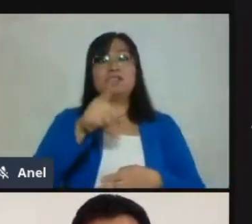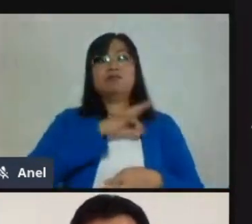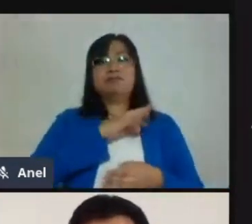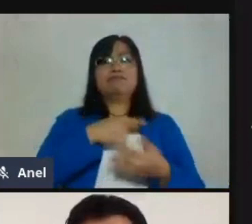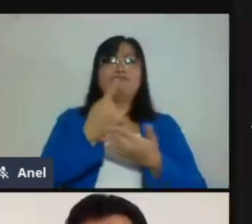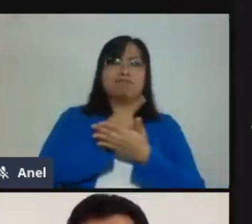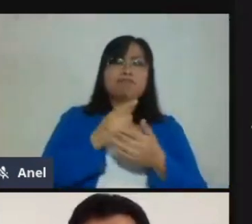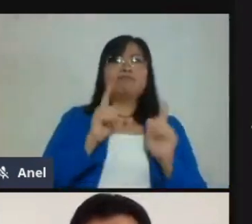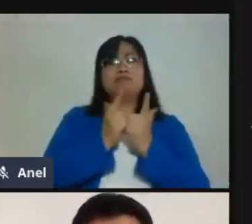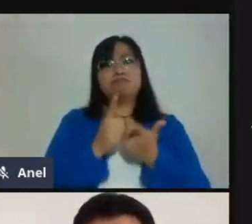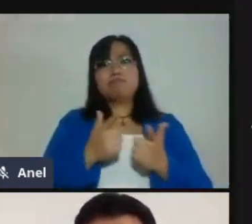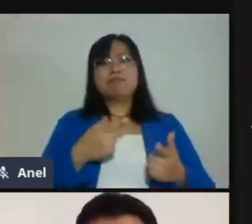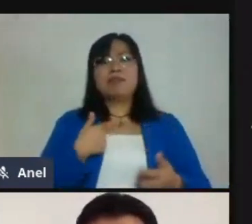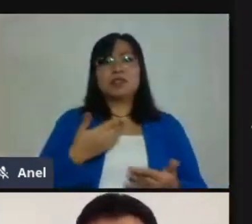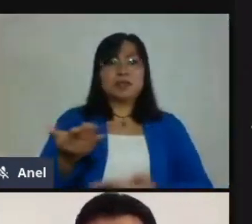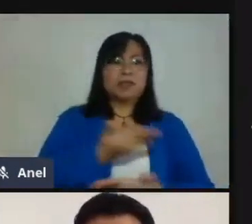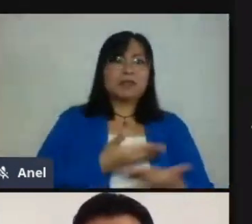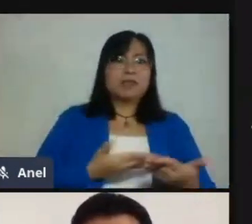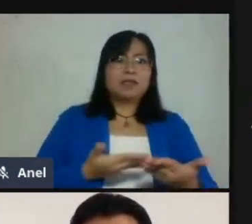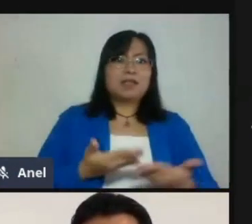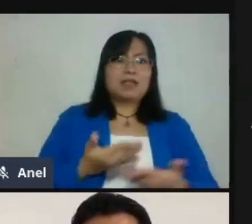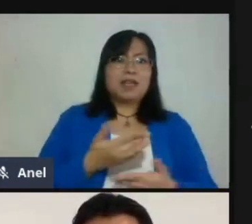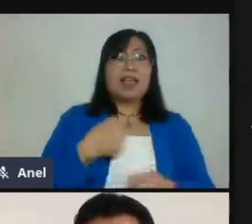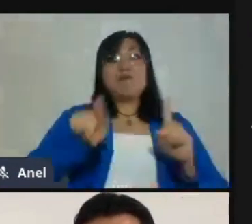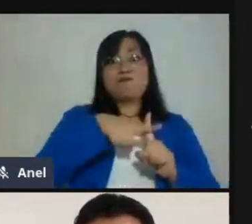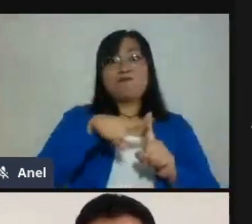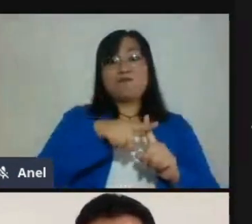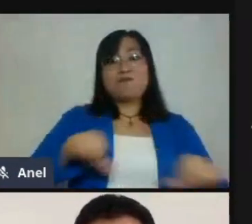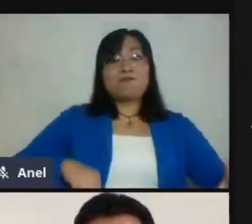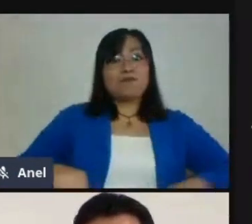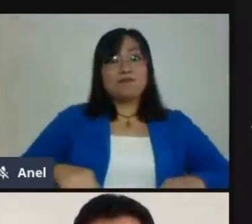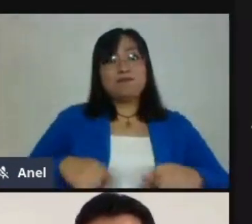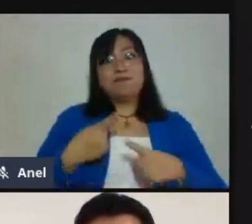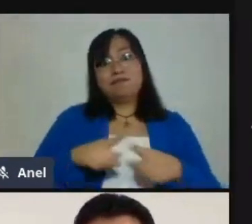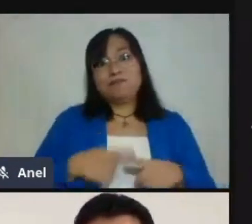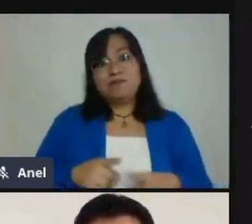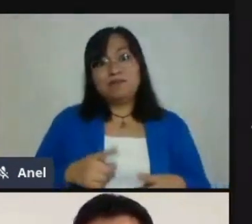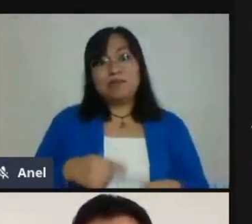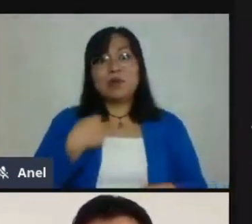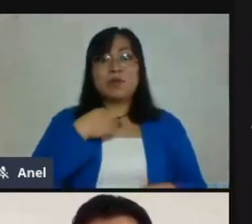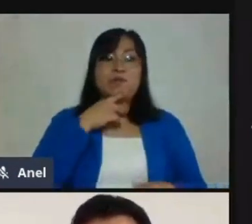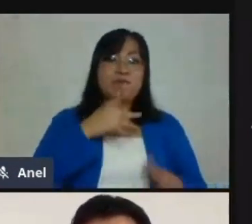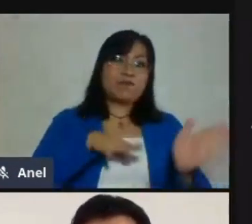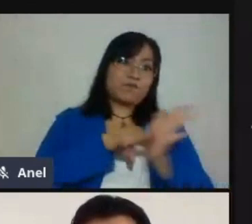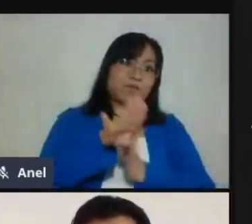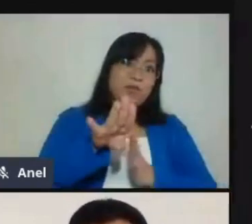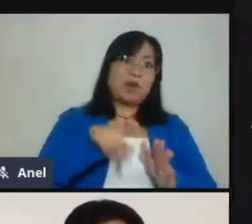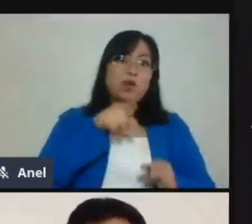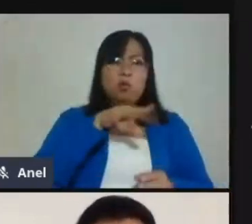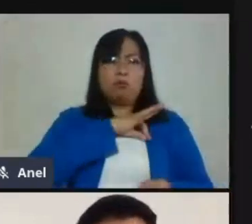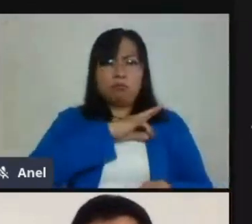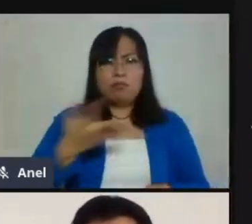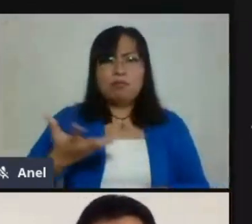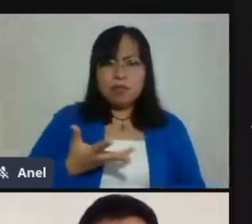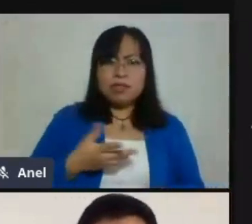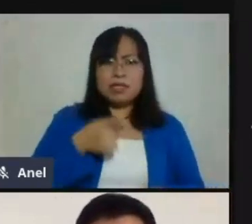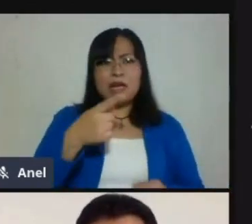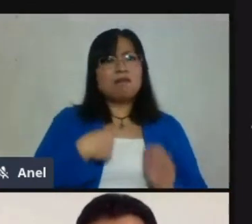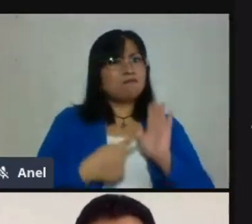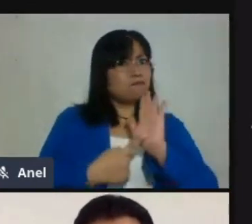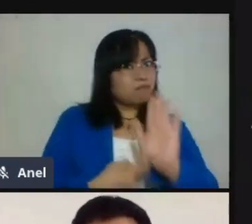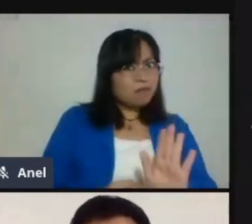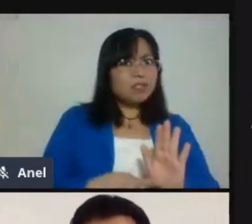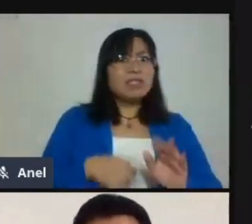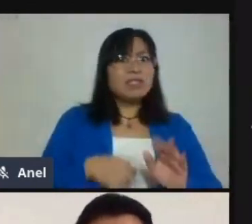que va a quedar marcado de manera positiva por este encierro. Entonces, de alguna manera tú puedes hacer y demostrar y mostrar y